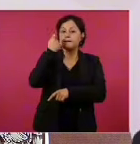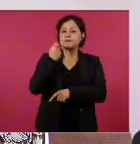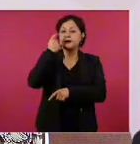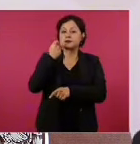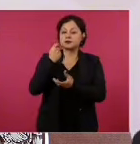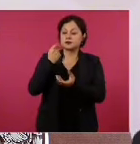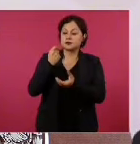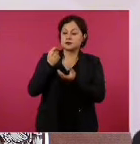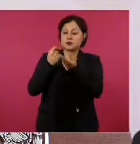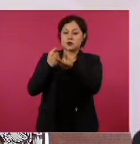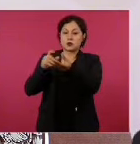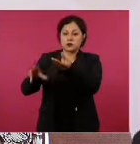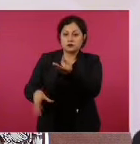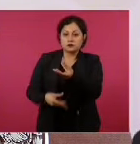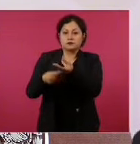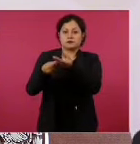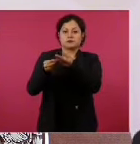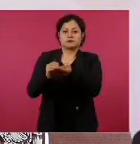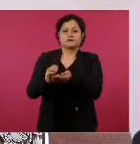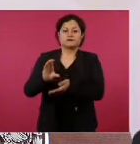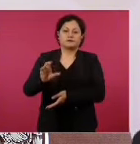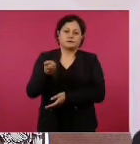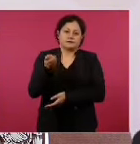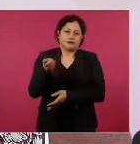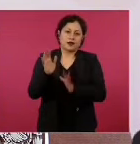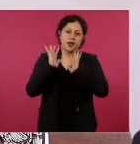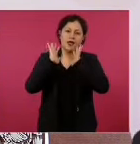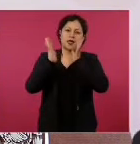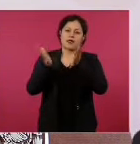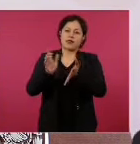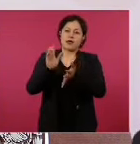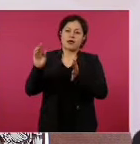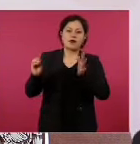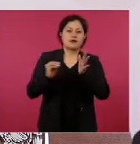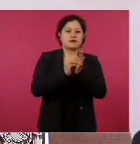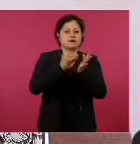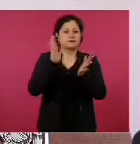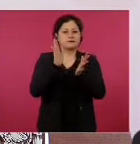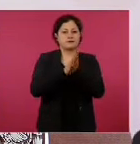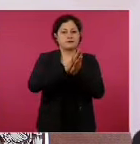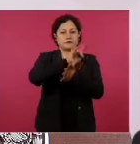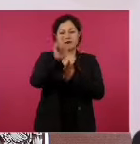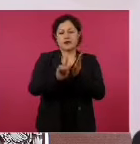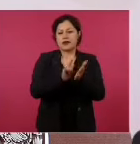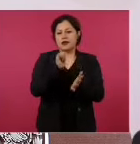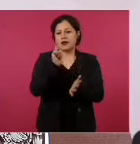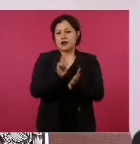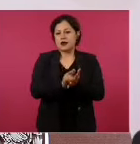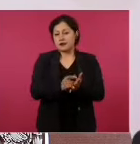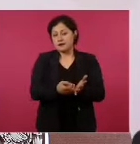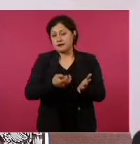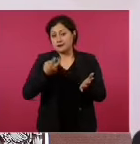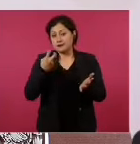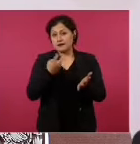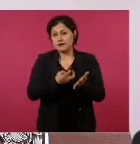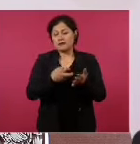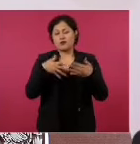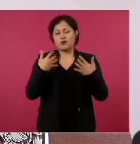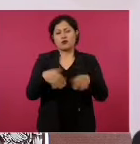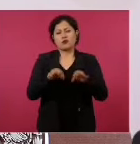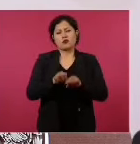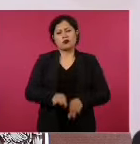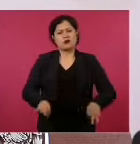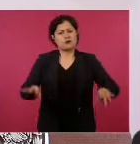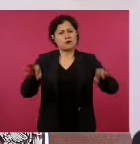realidad en nuestro país, esta reforma importantísima que pretende